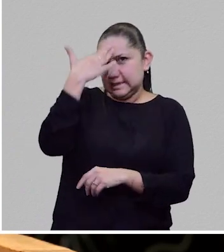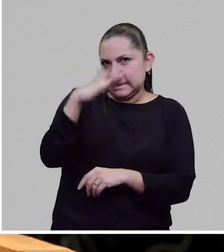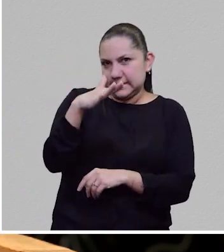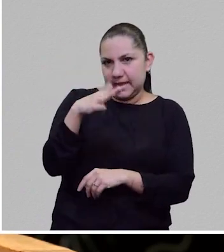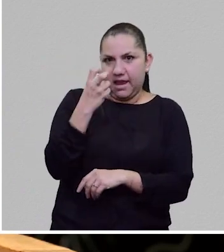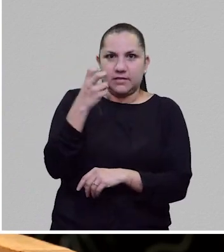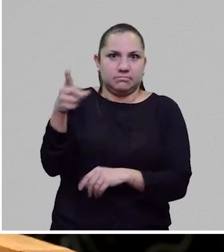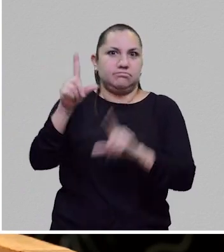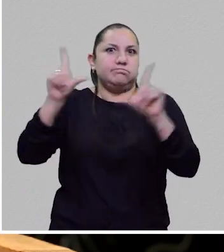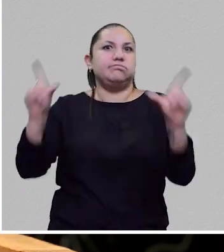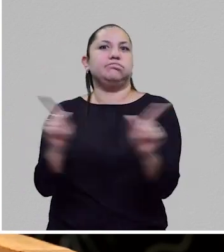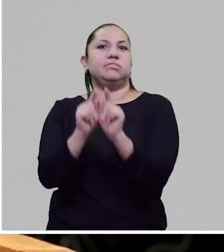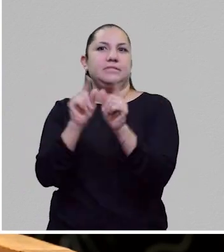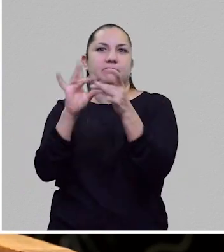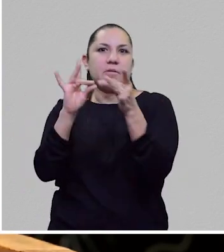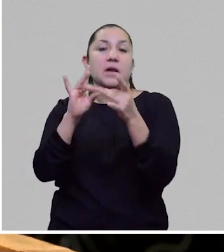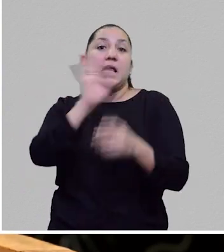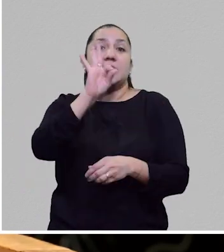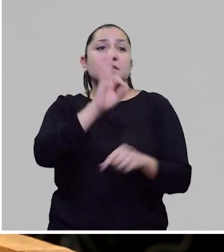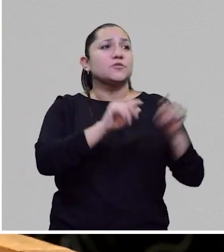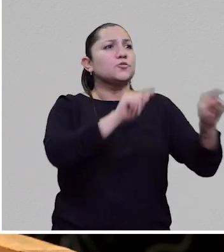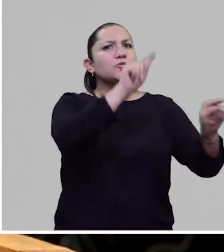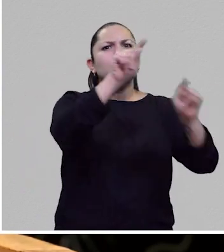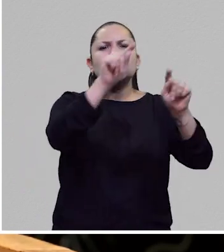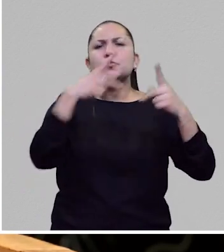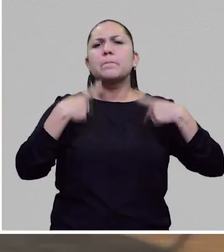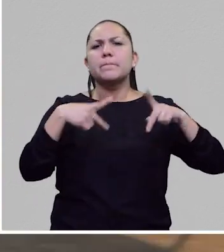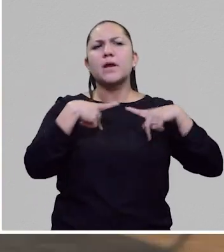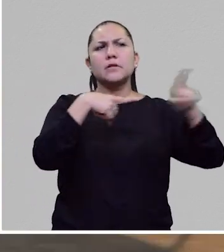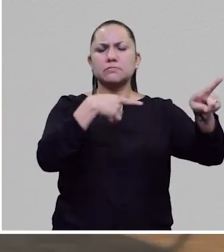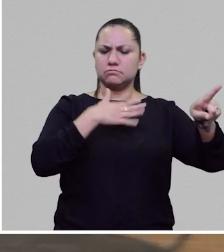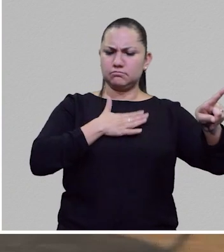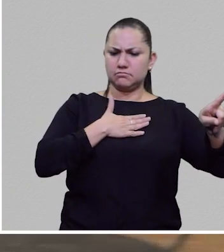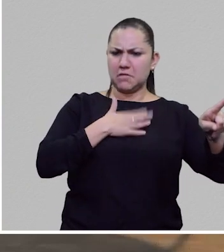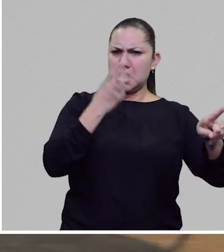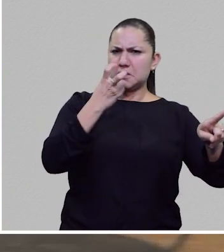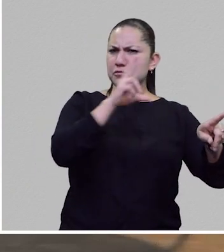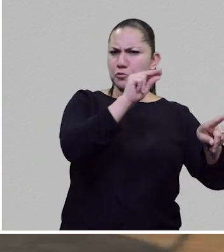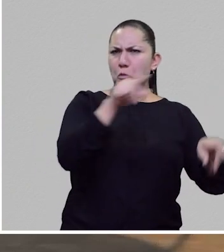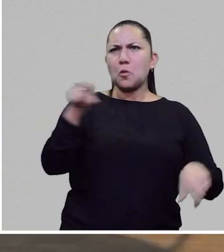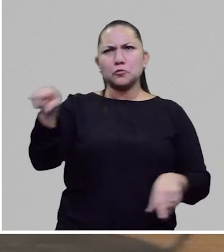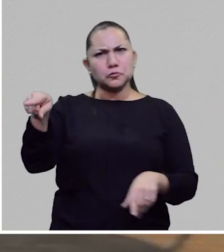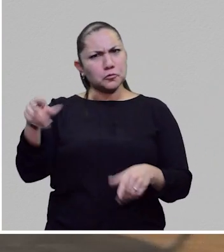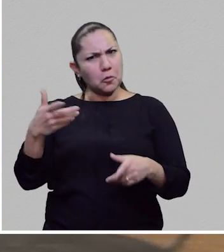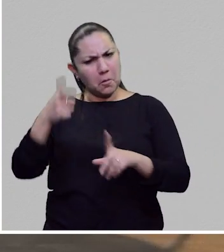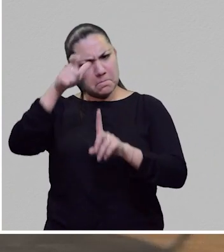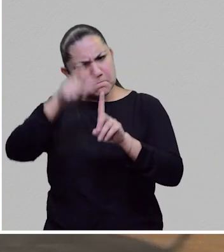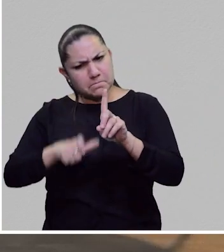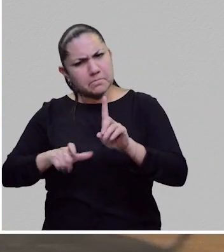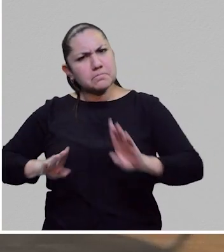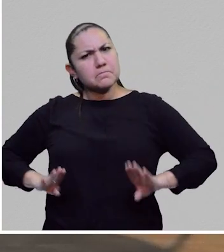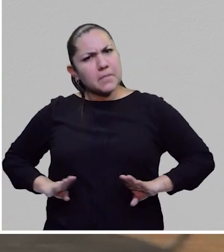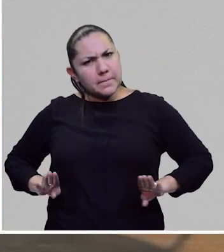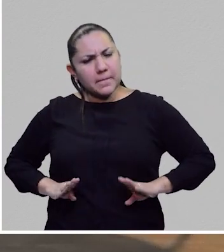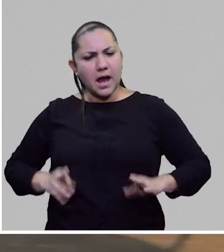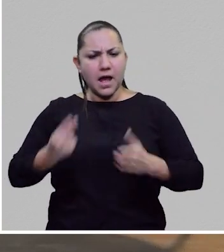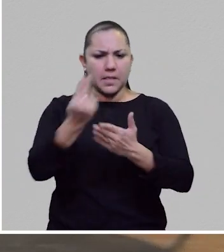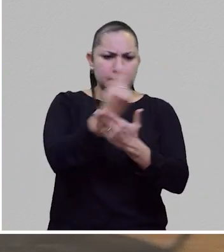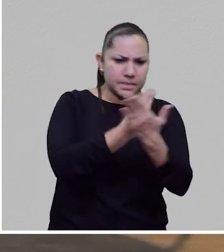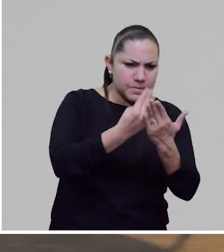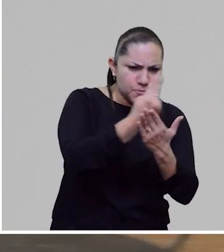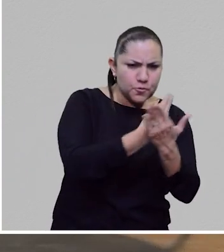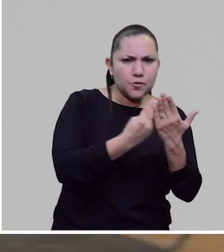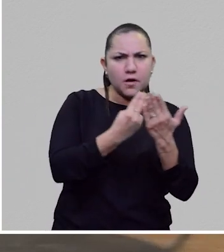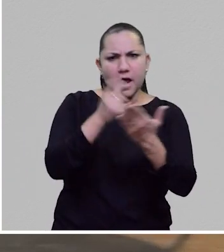ya popularizado, a lo mejor vas a ser el iniciador de una nueva manera de llamar a todos ustedes que escriben y